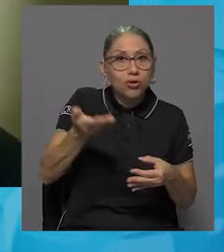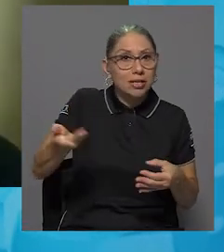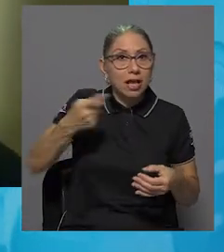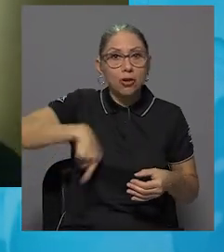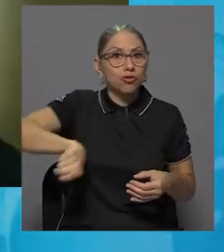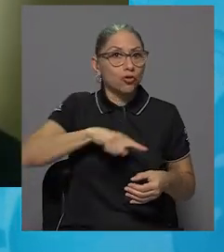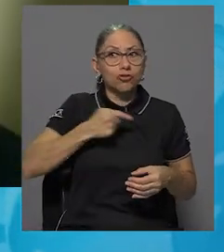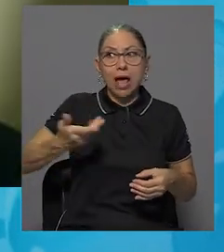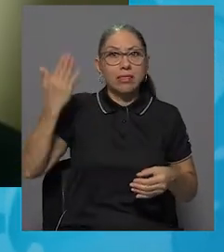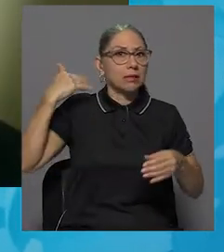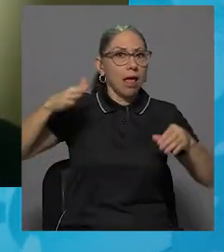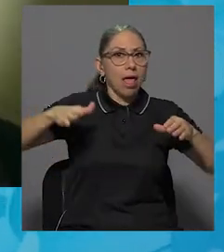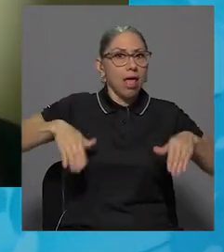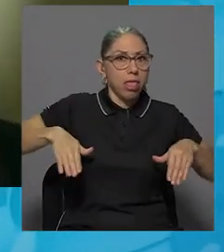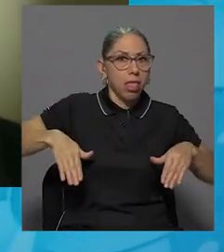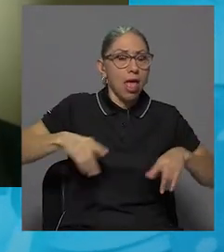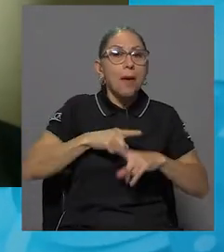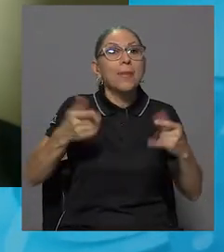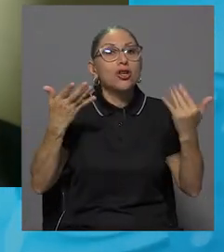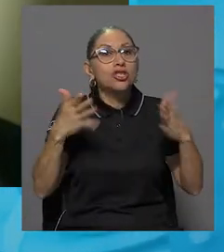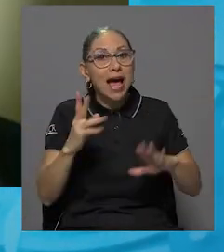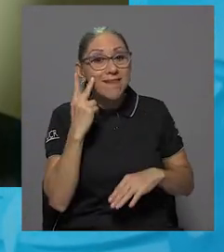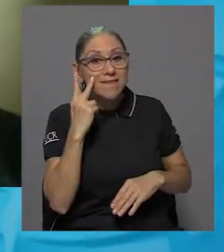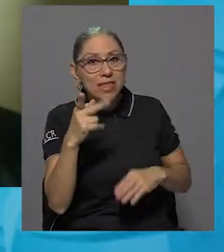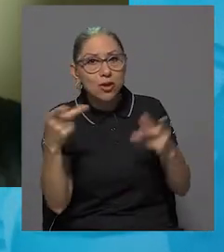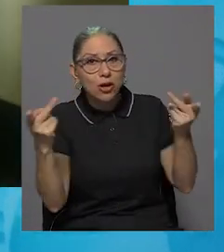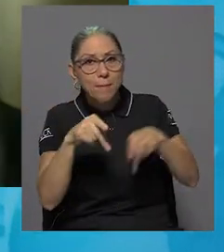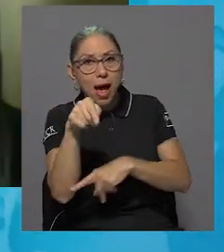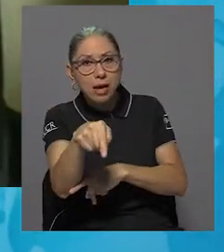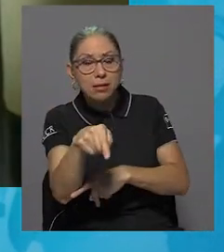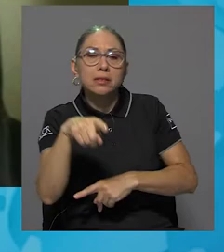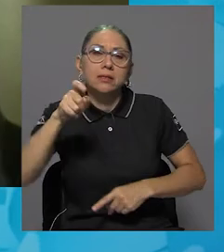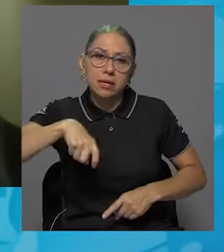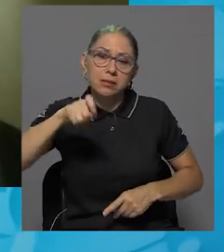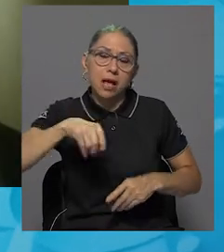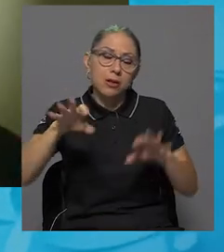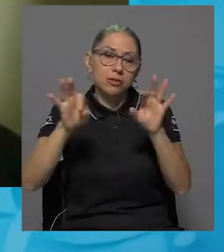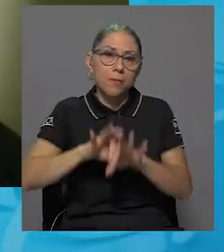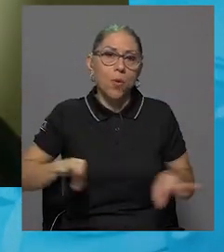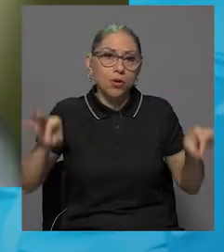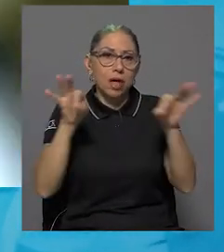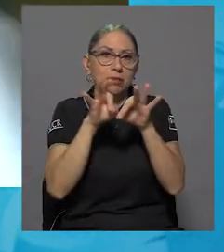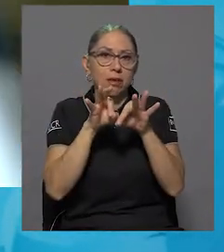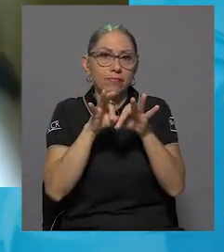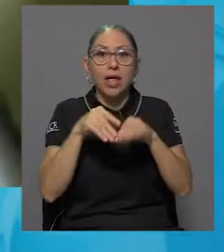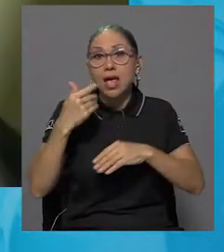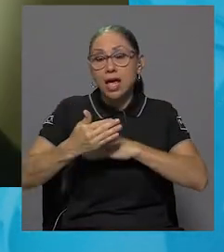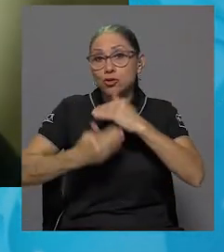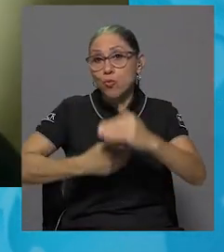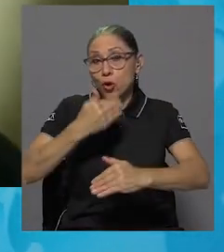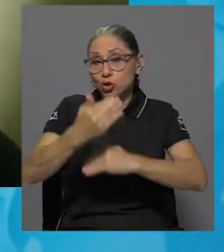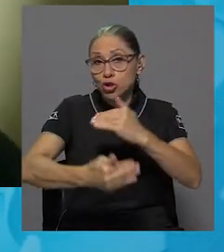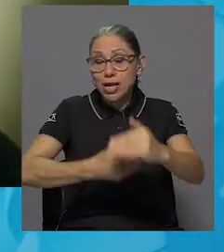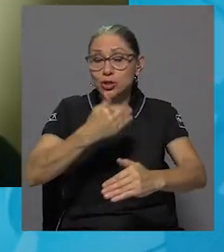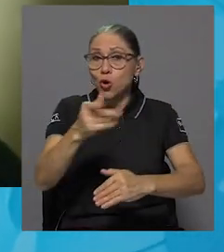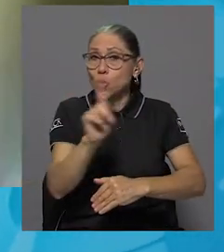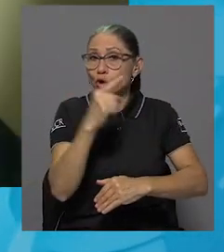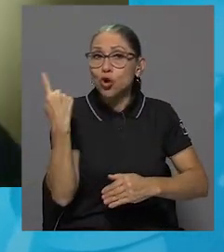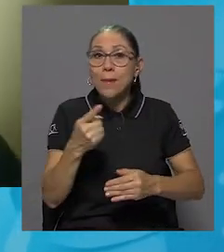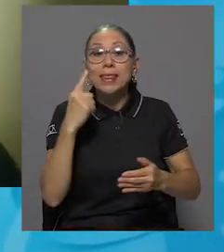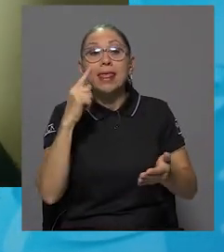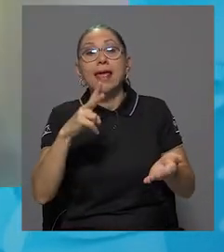contemplado, pero que ya desde la realidad de ellos sí son necesarios e importantes. Entonces, fue todo un proceso no solo de